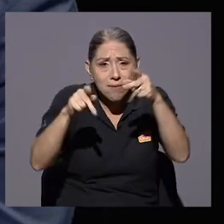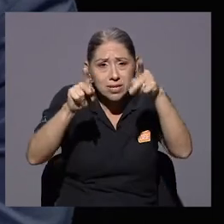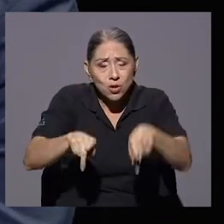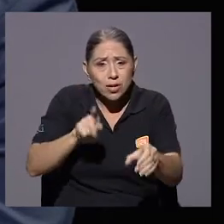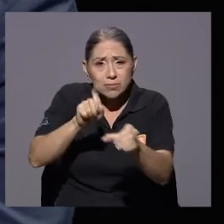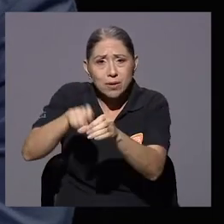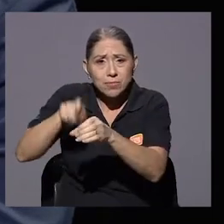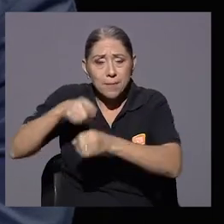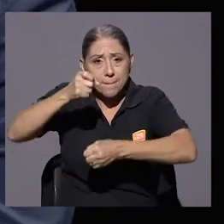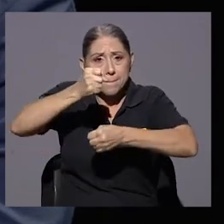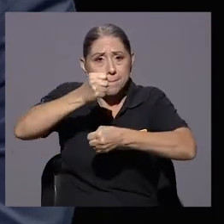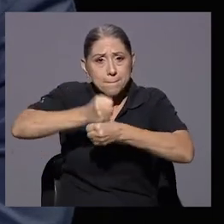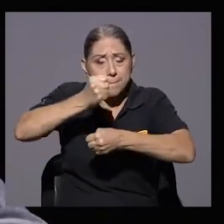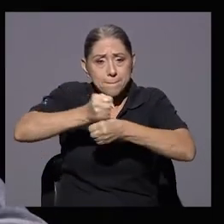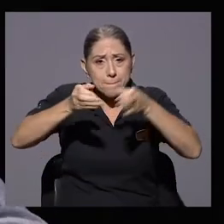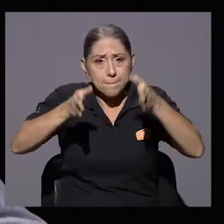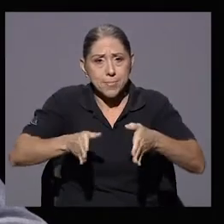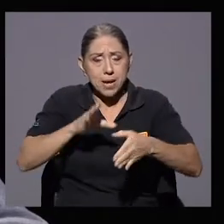y a trabajadores de la Caja.